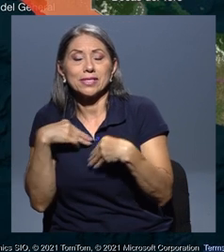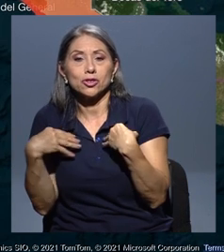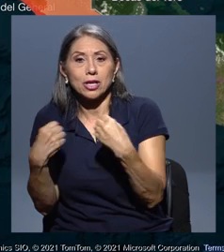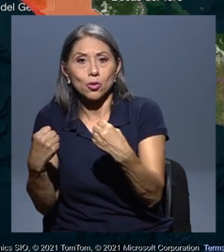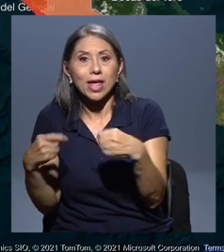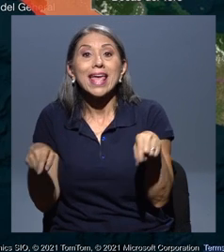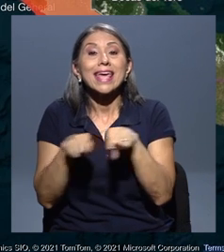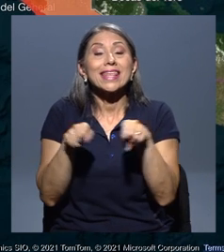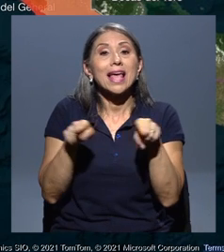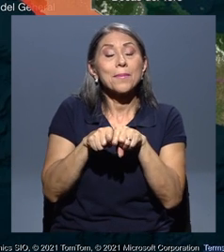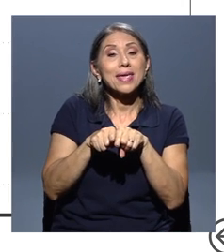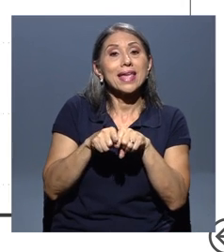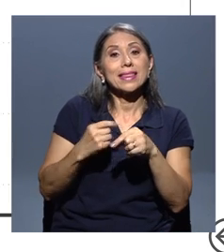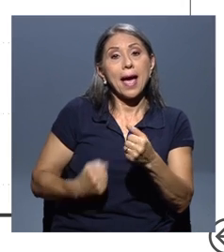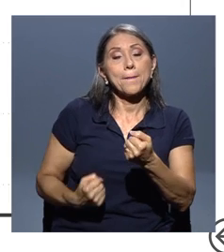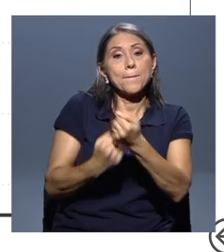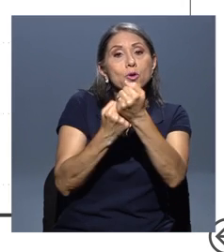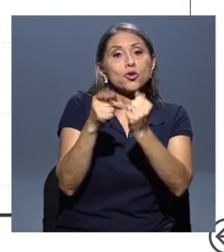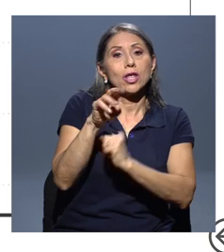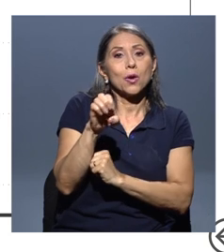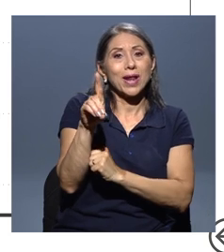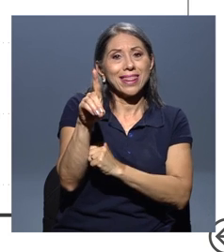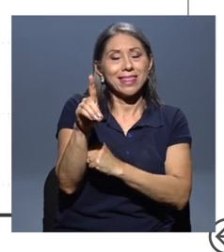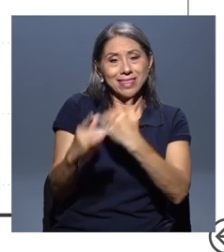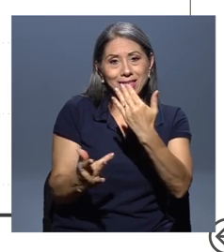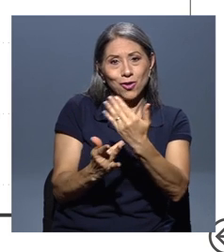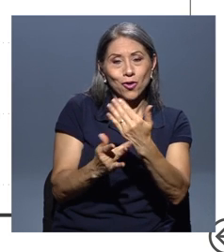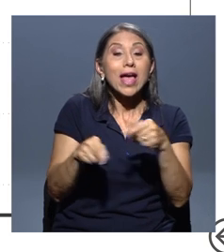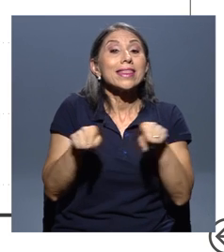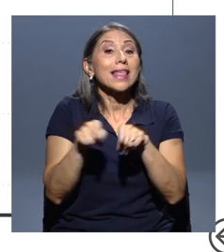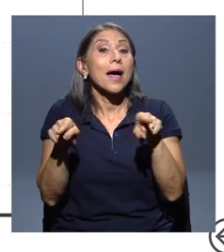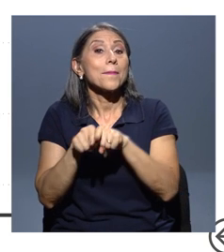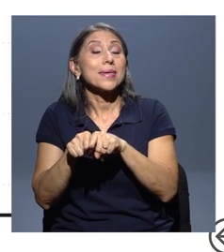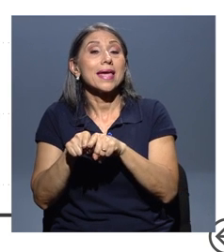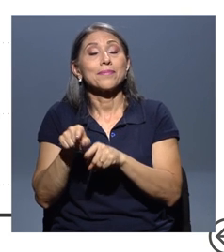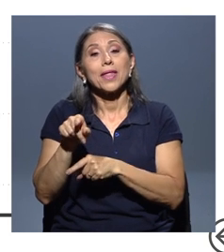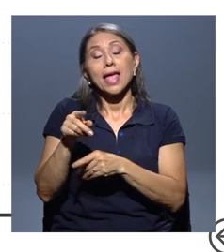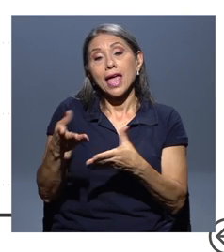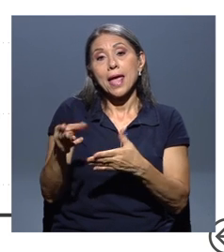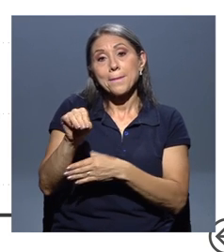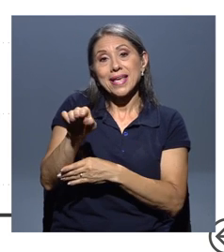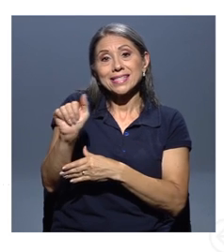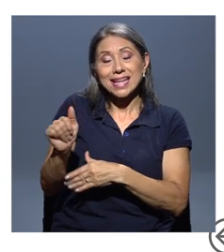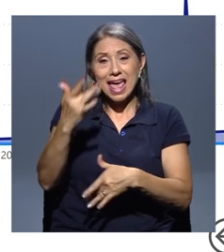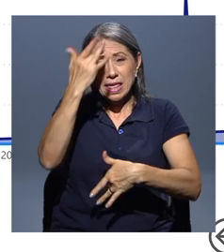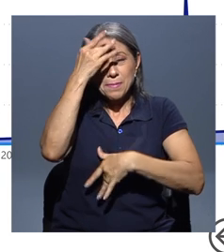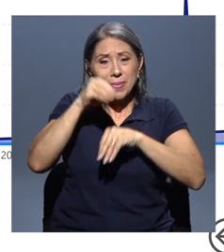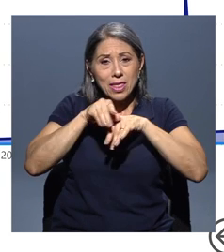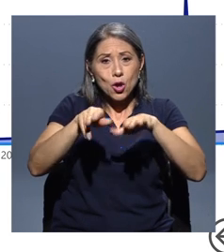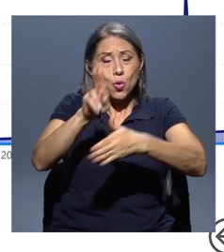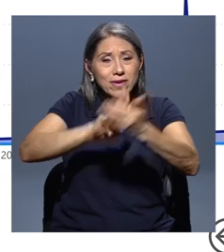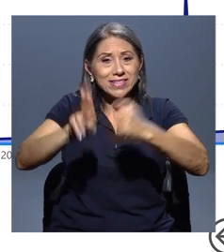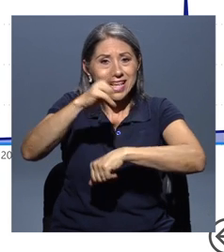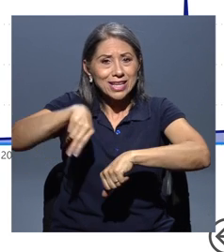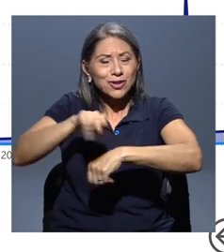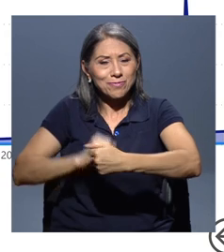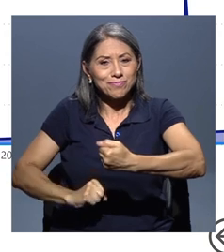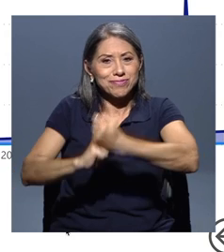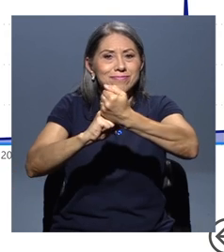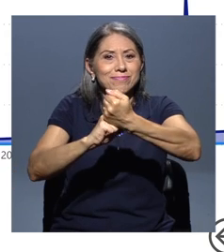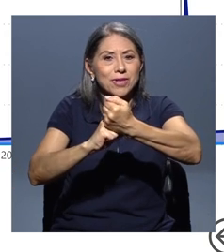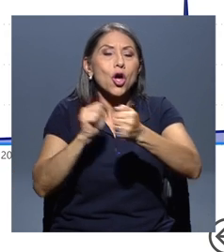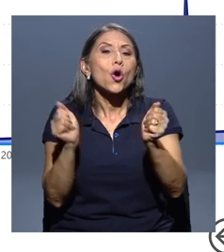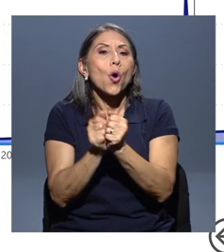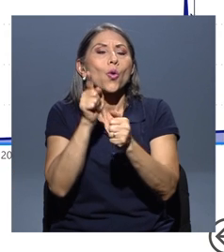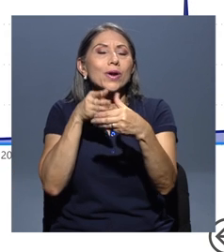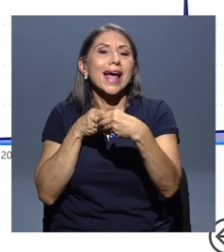infraestructura tecnológica. También cuenta con la ayuda de la Maestría en Epidemiología de la Universidad Nacional, que ofrece una guía para procesar e interpretar